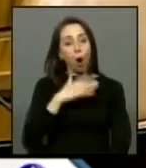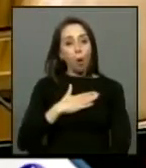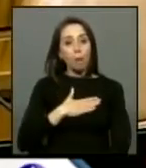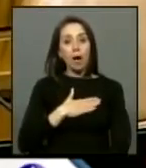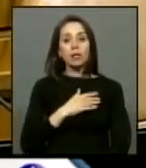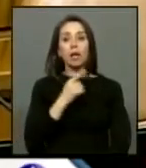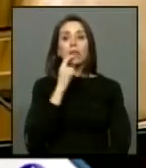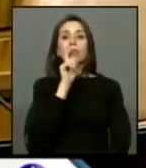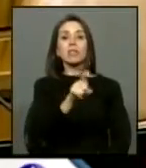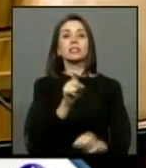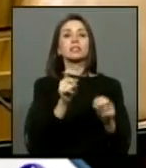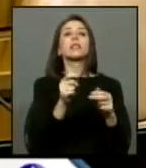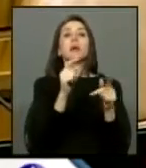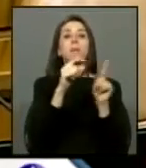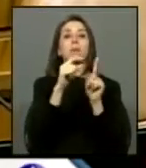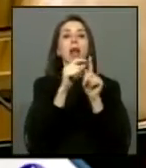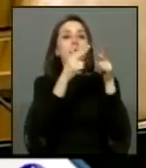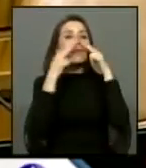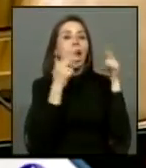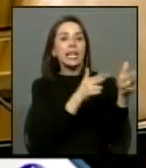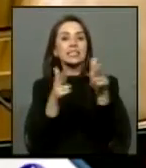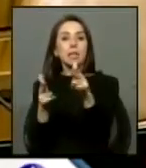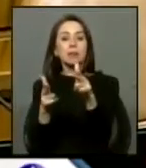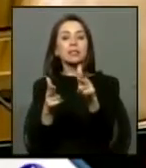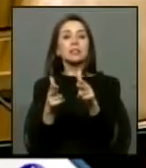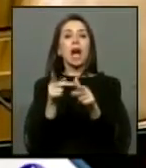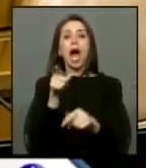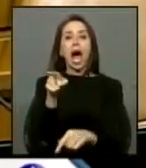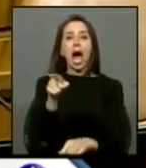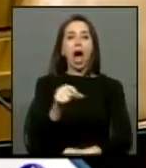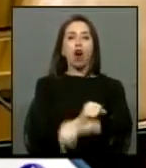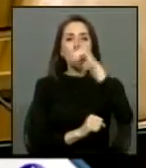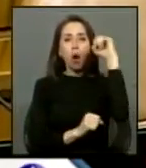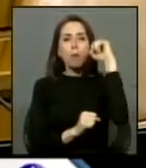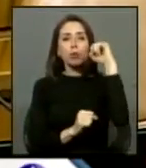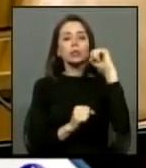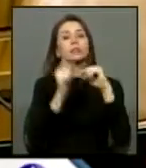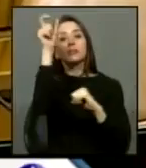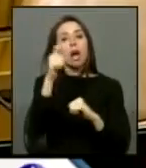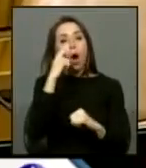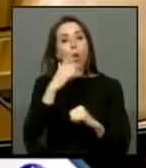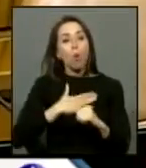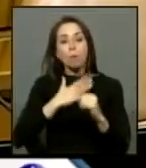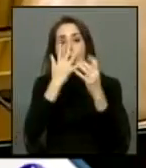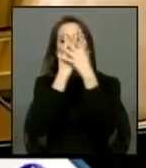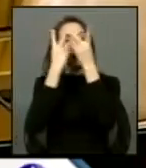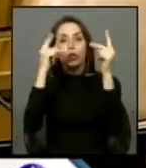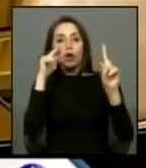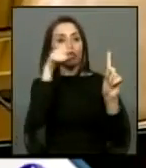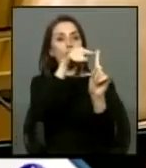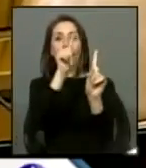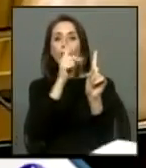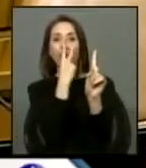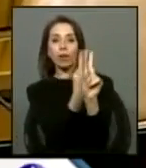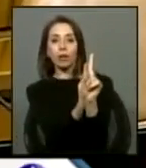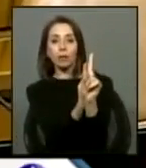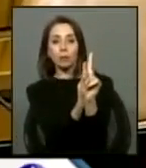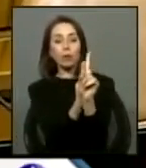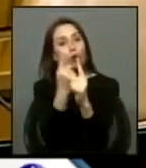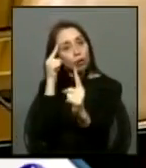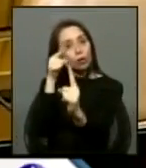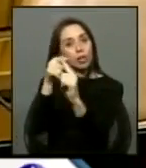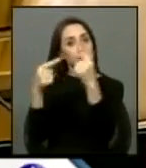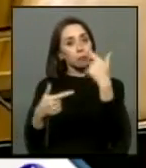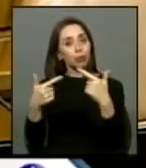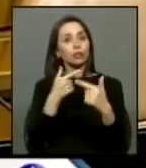extremista comunista invisibiliza al ser humano y el centro de la acción política de los que queremos